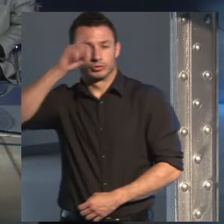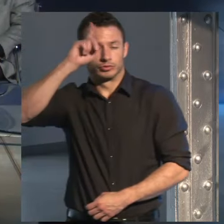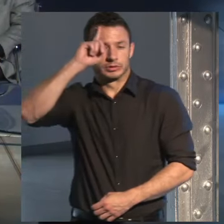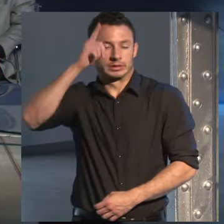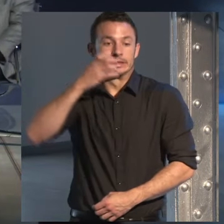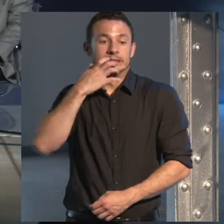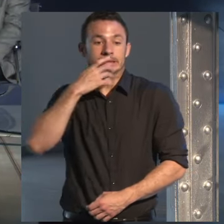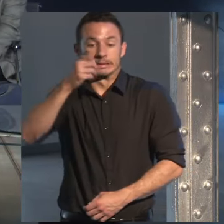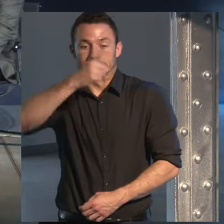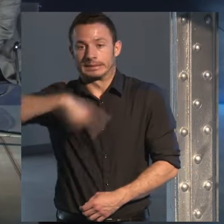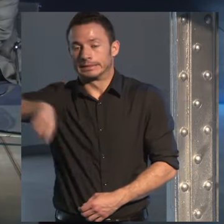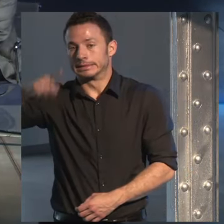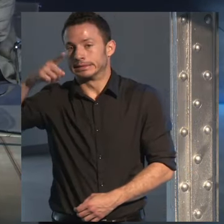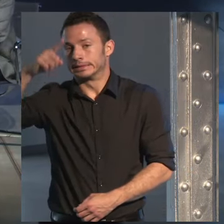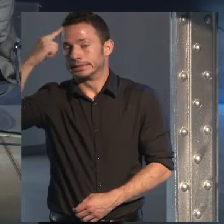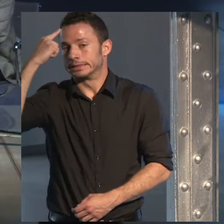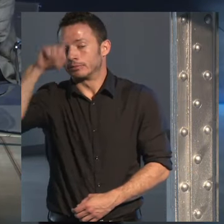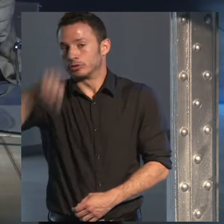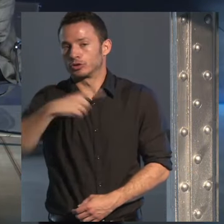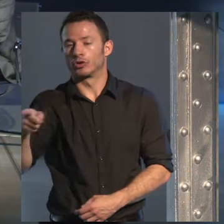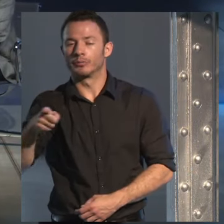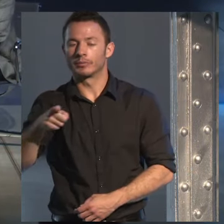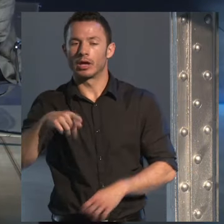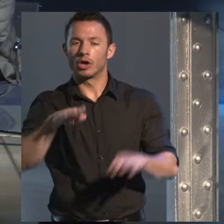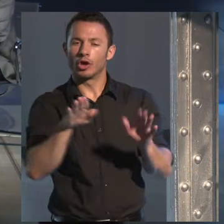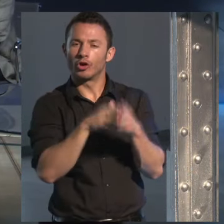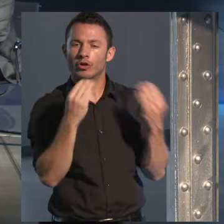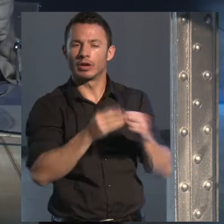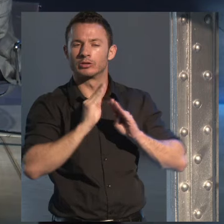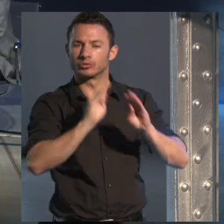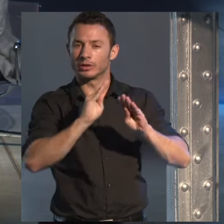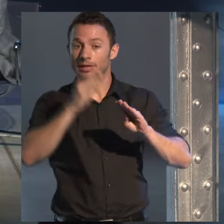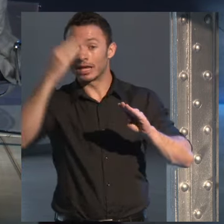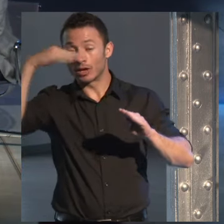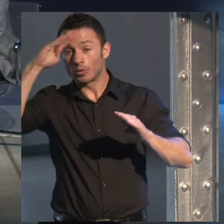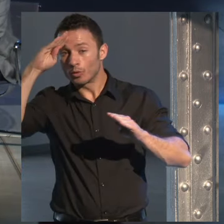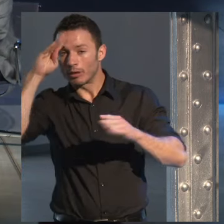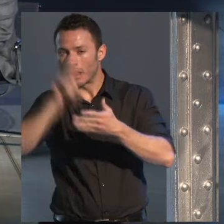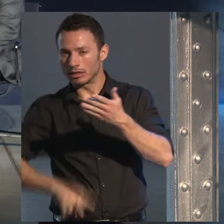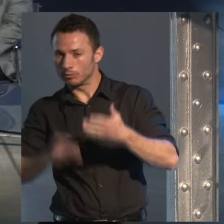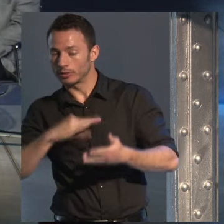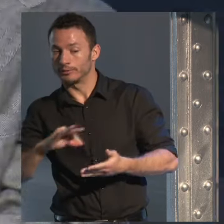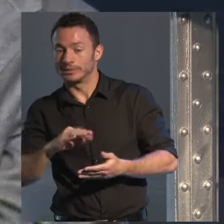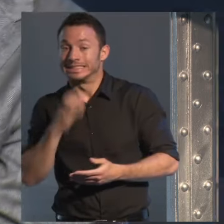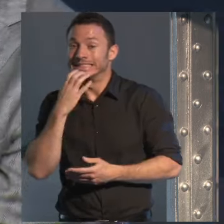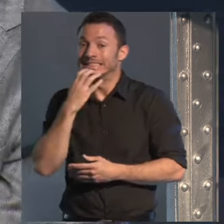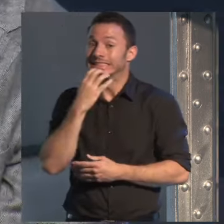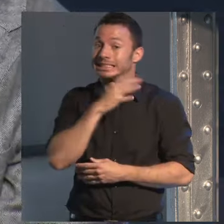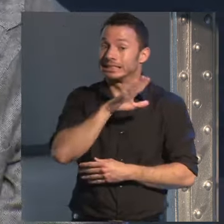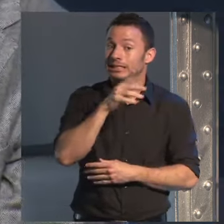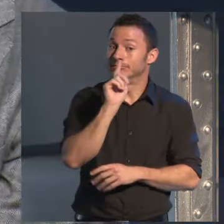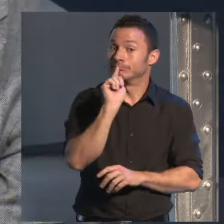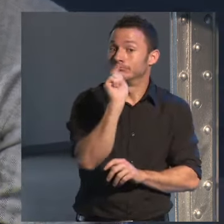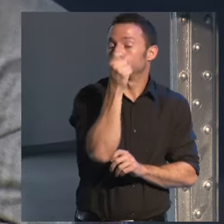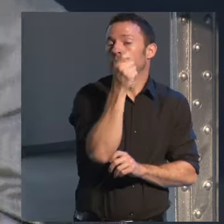leer en Cuba si se pueden leer en Cuba lo que si la consigues ese es el problema se hacen